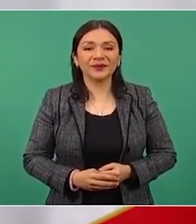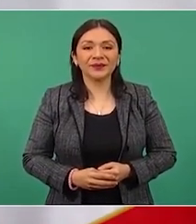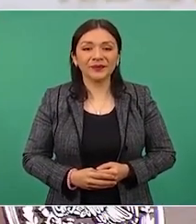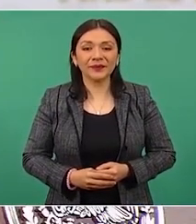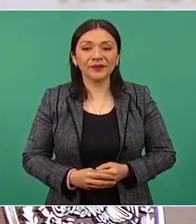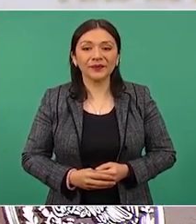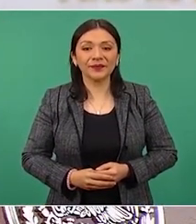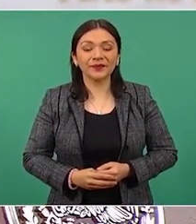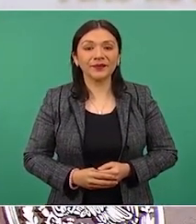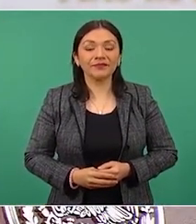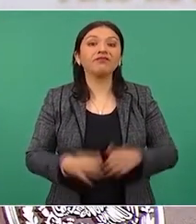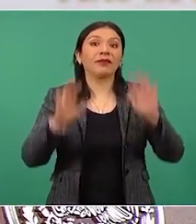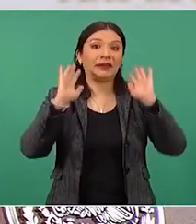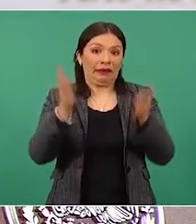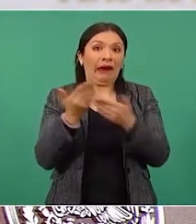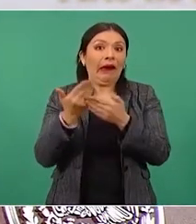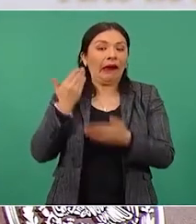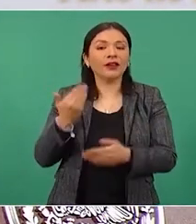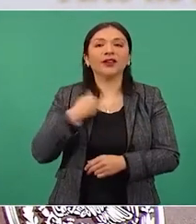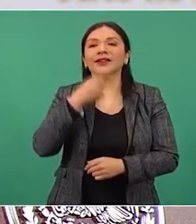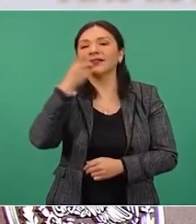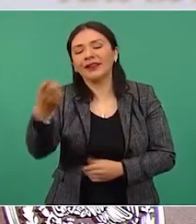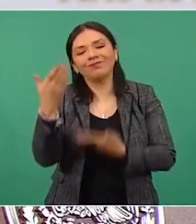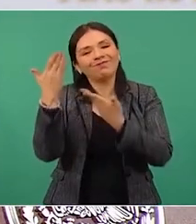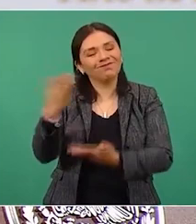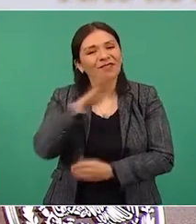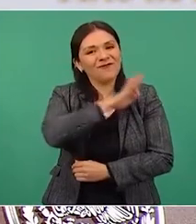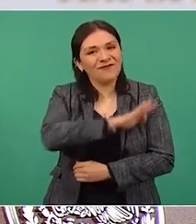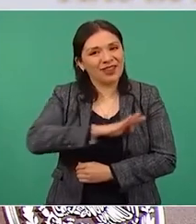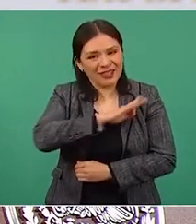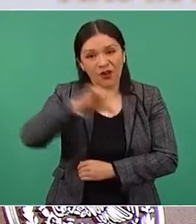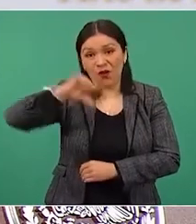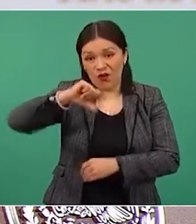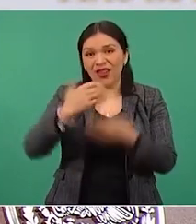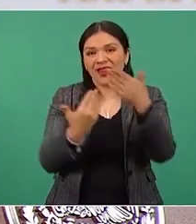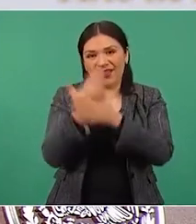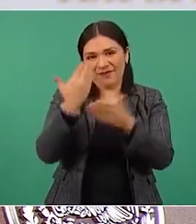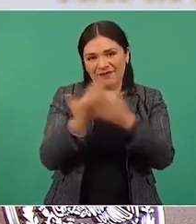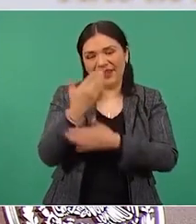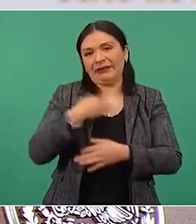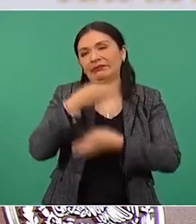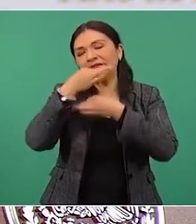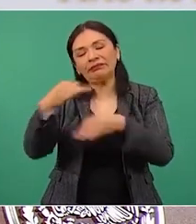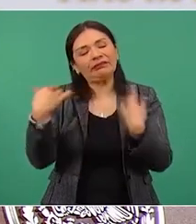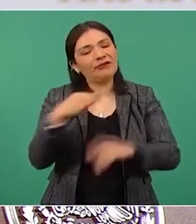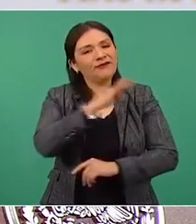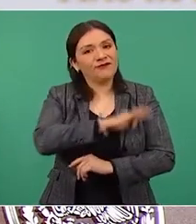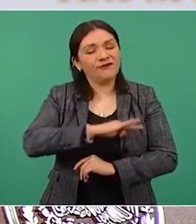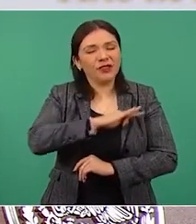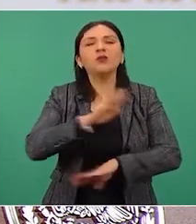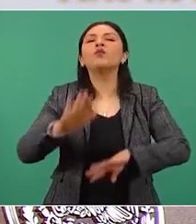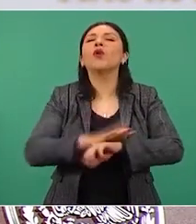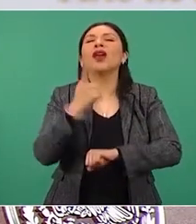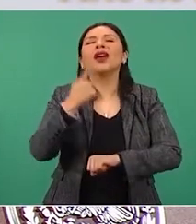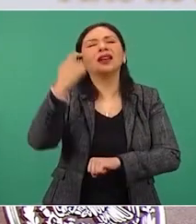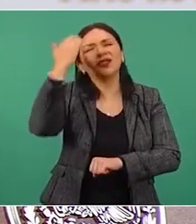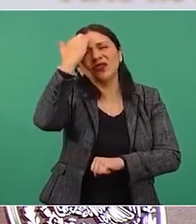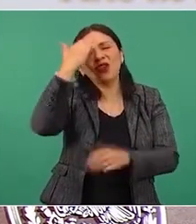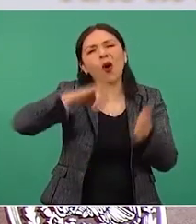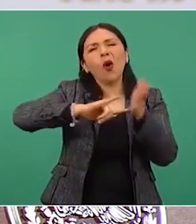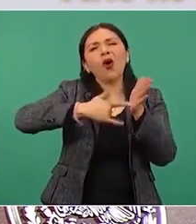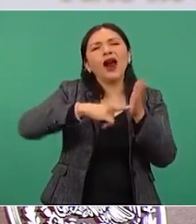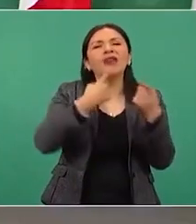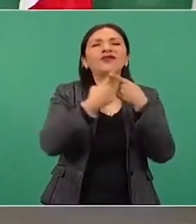felicité en la mañana, porque hay una diferencia de horario.